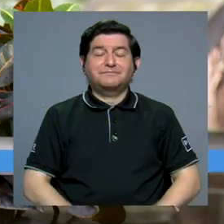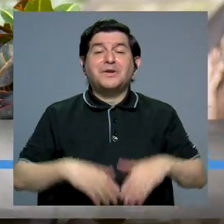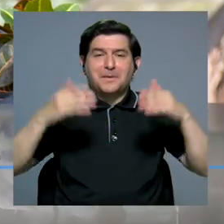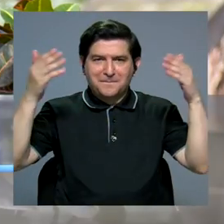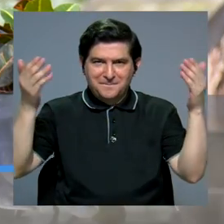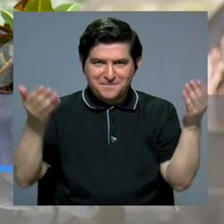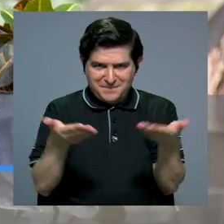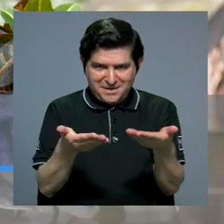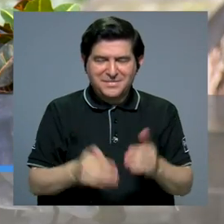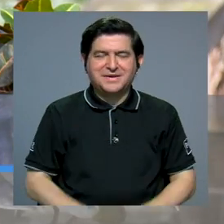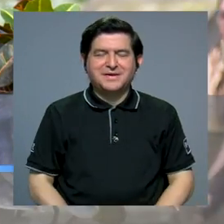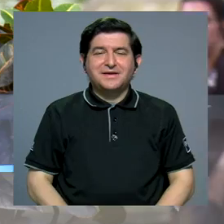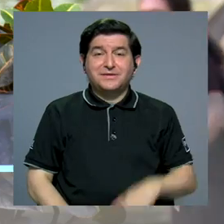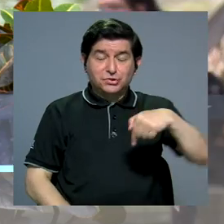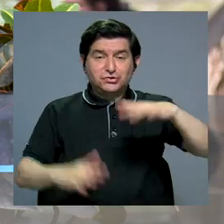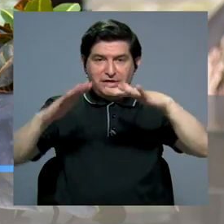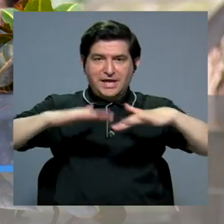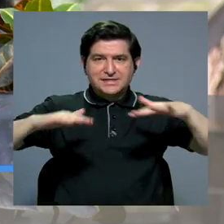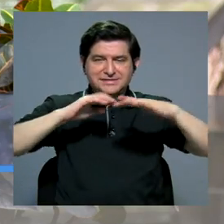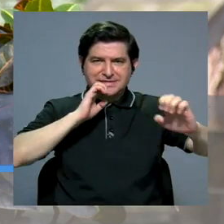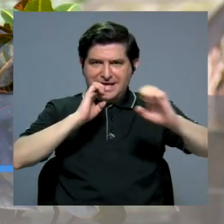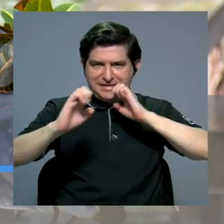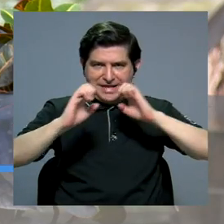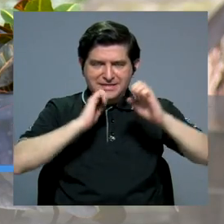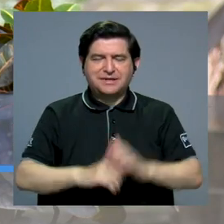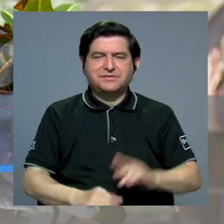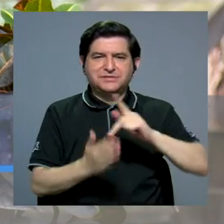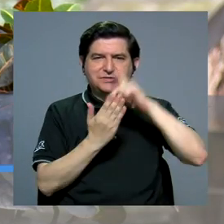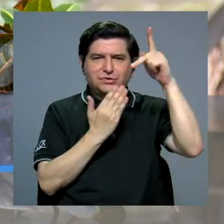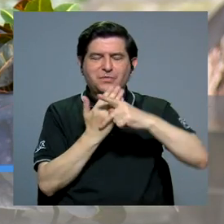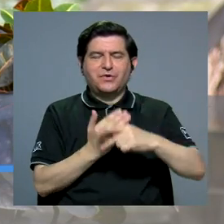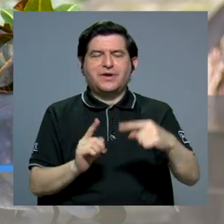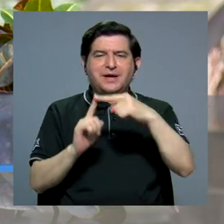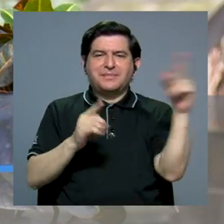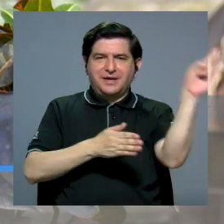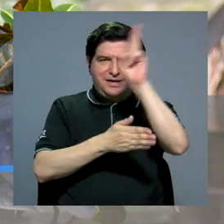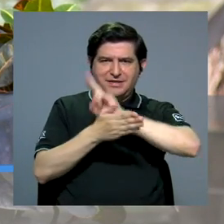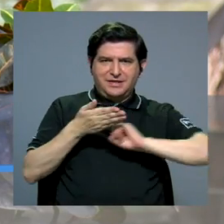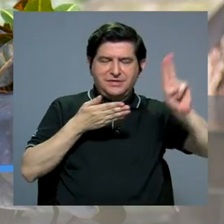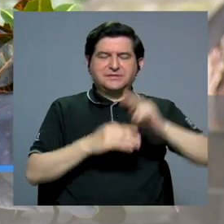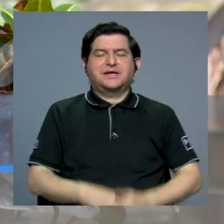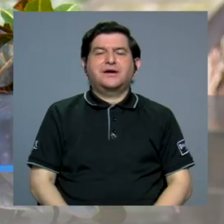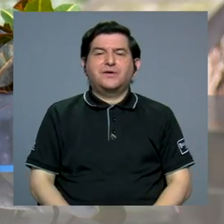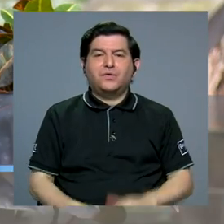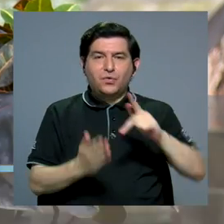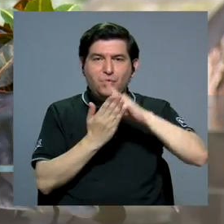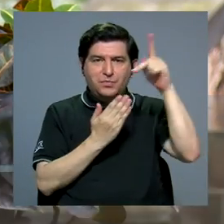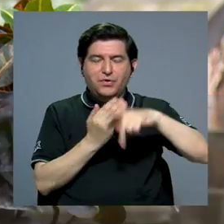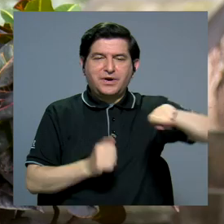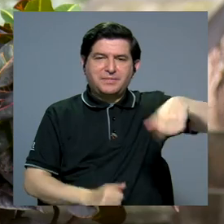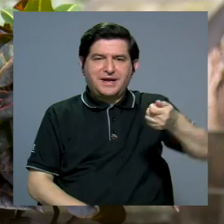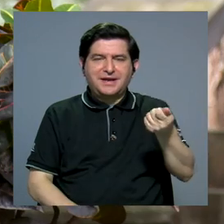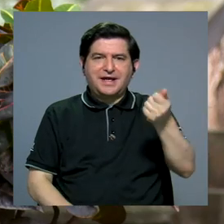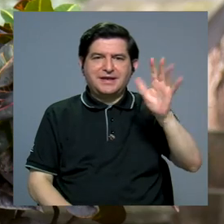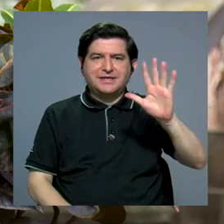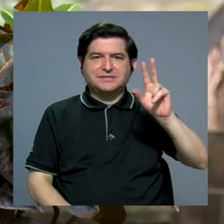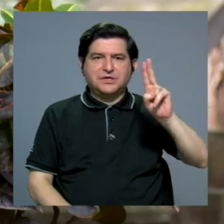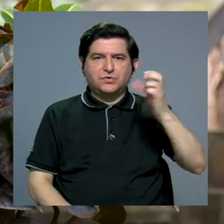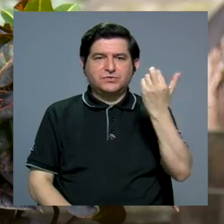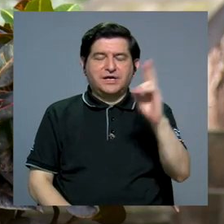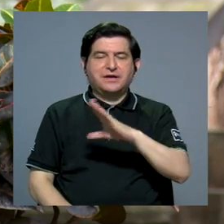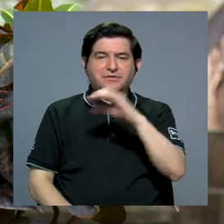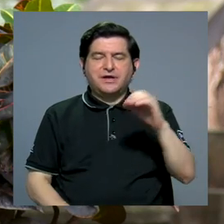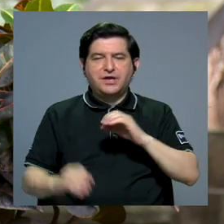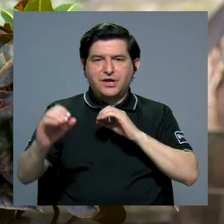Bienvenidos, bienvenidas. Este es el espacio de entrevista del programa desde la U, una producción de 15 UC Hebra y de la Oficina de